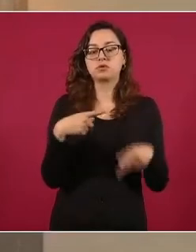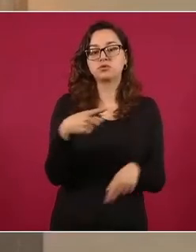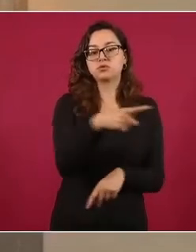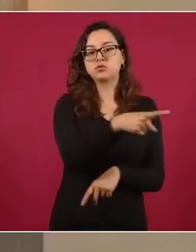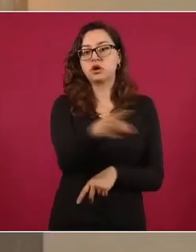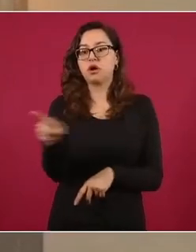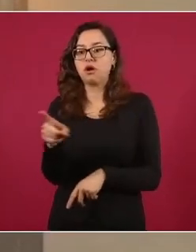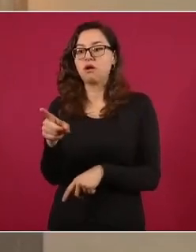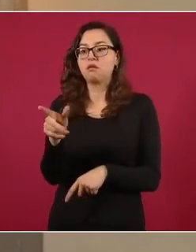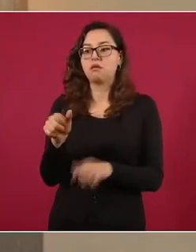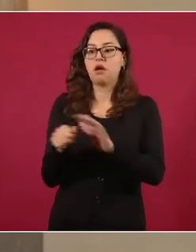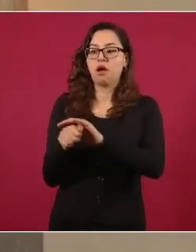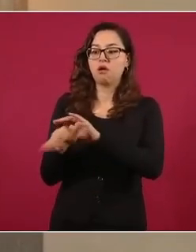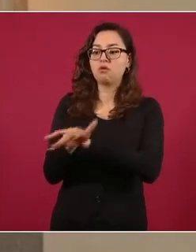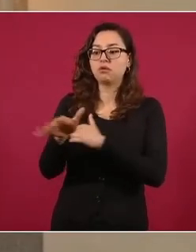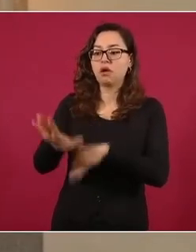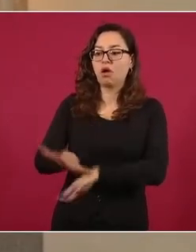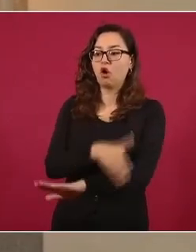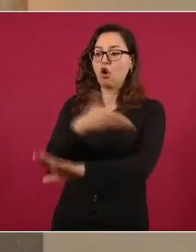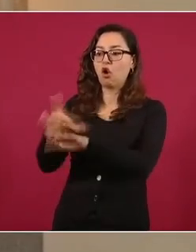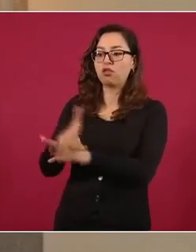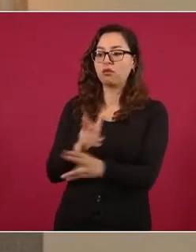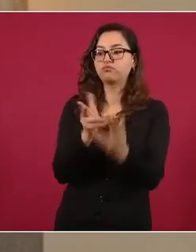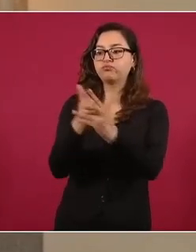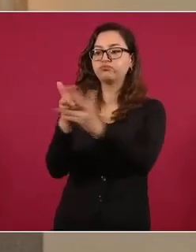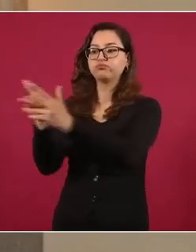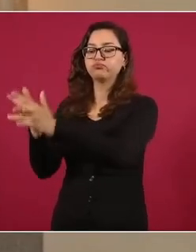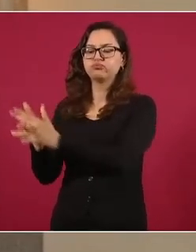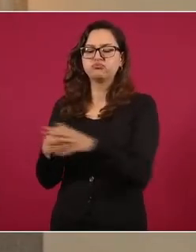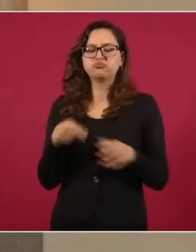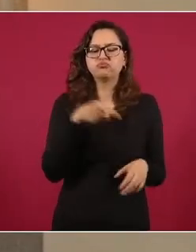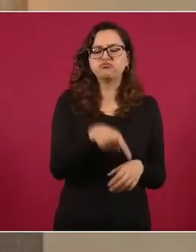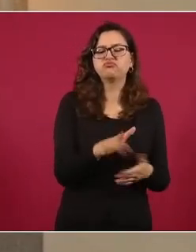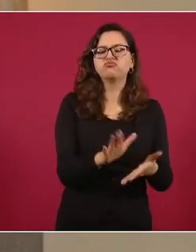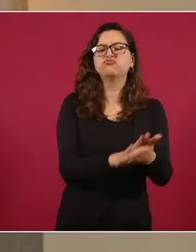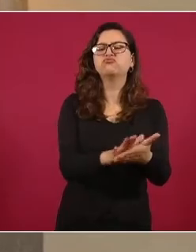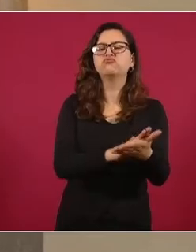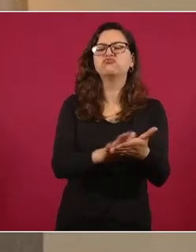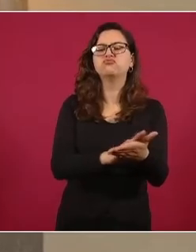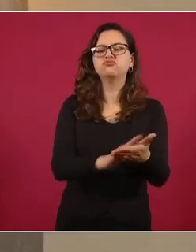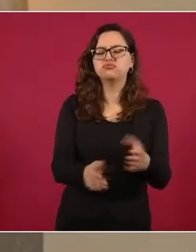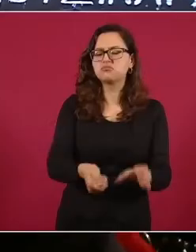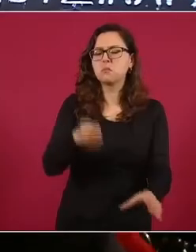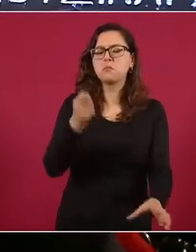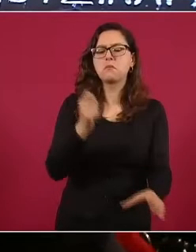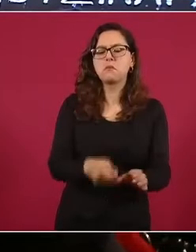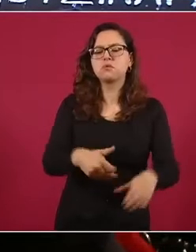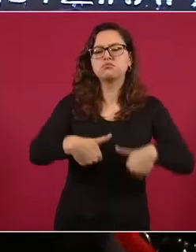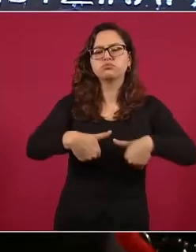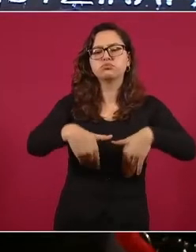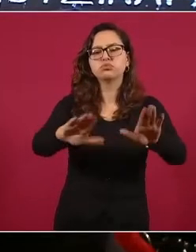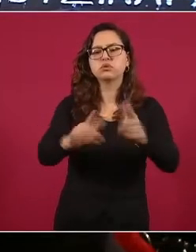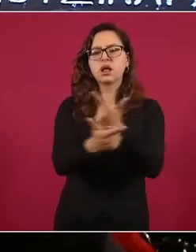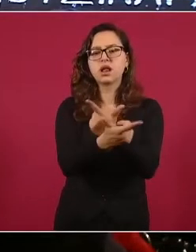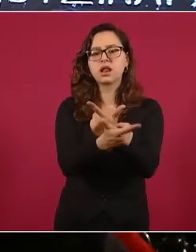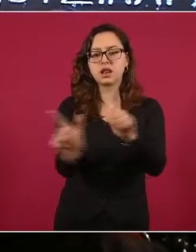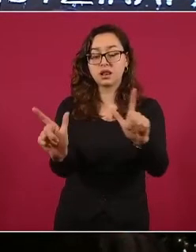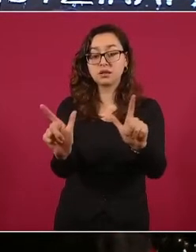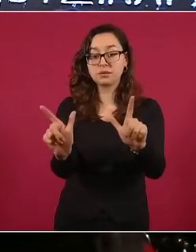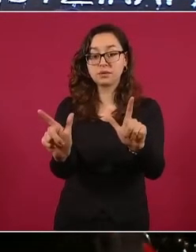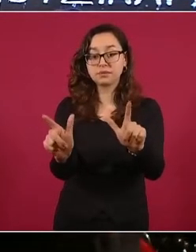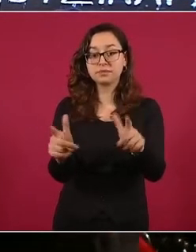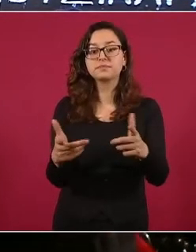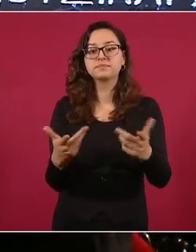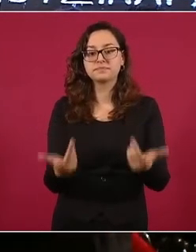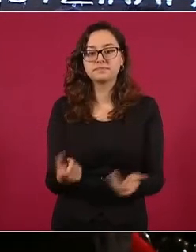de homicidio calificado, en contra precisamente de sujetos